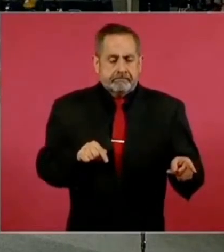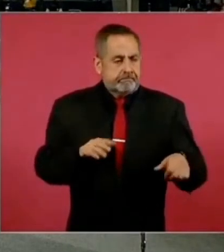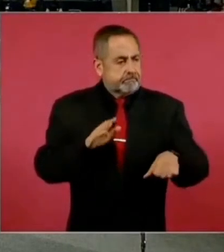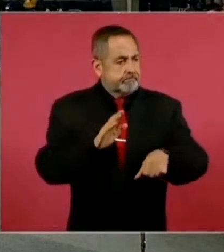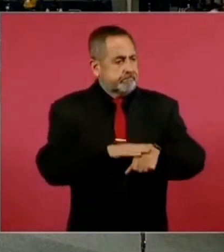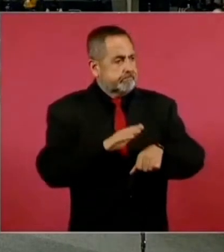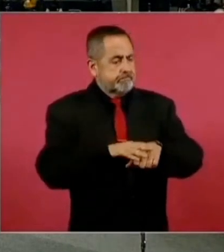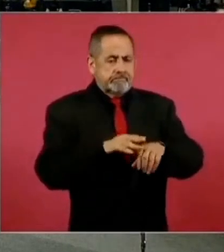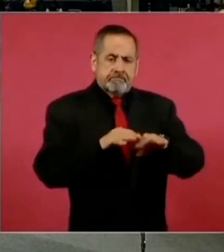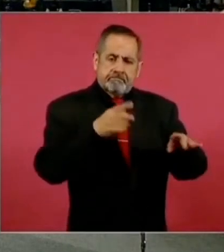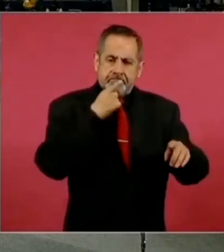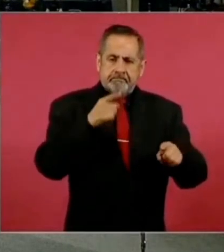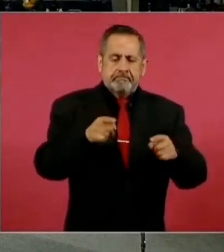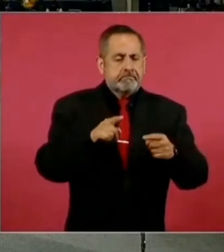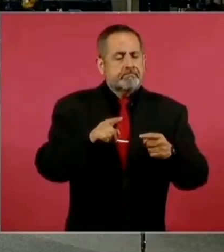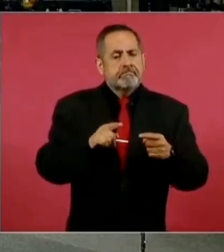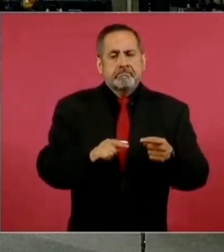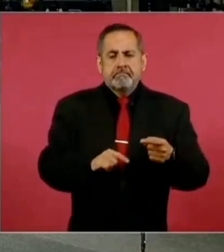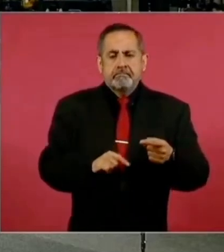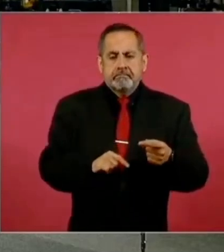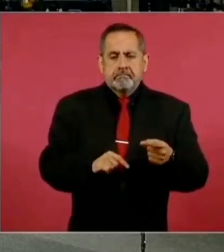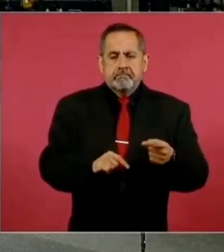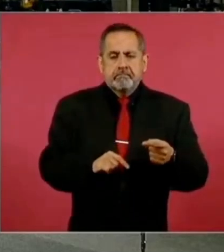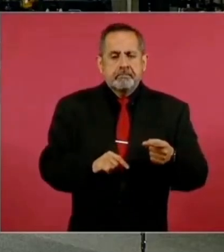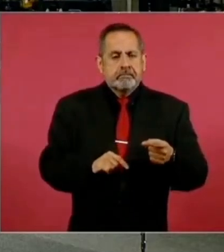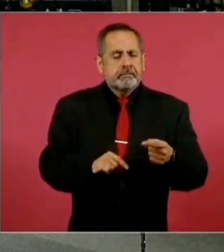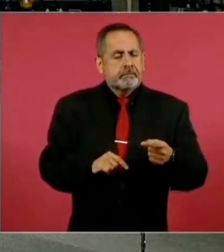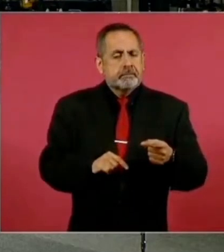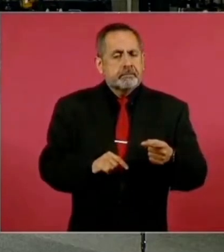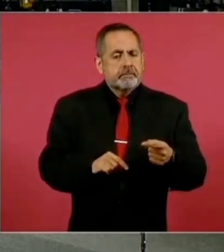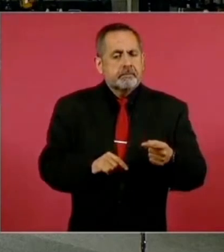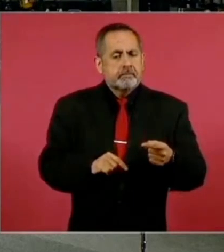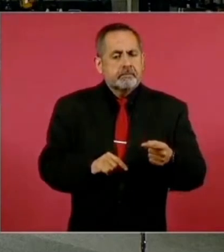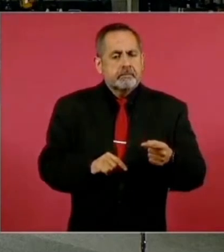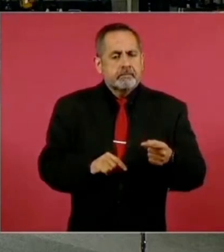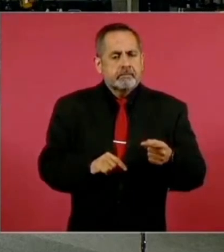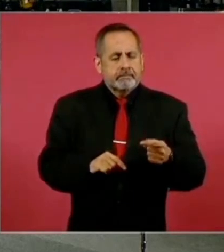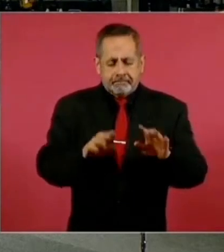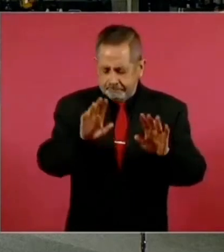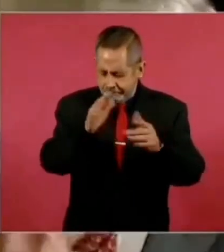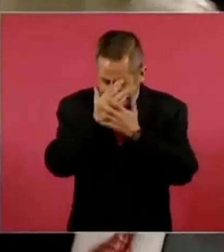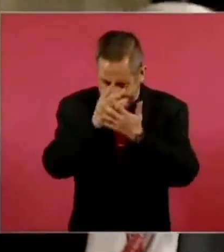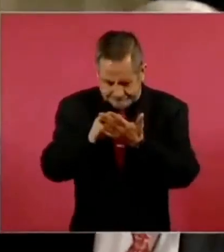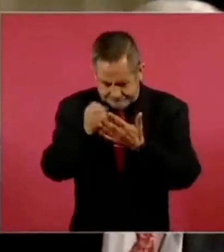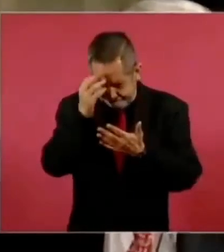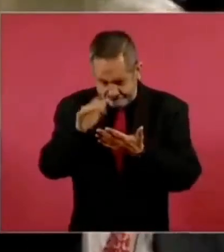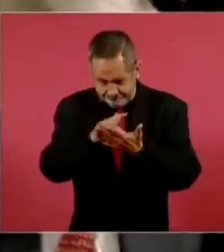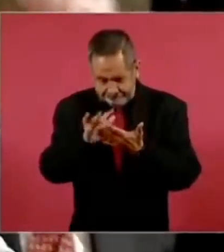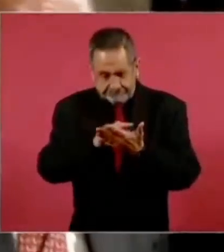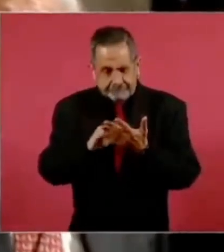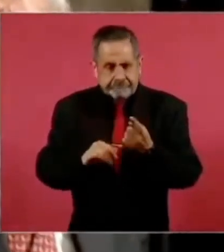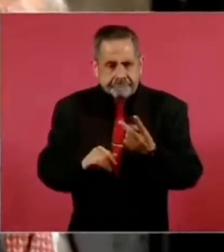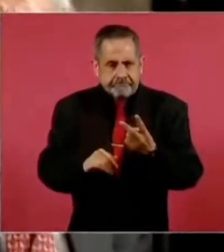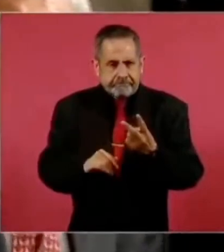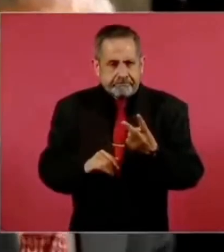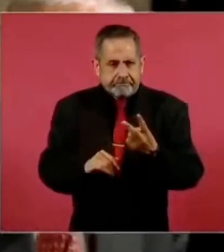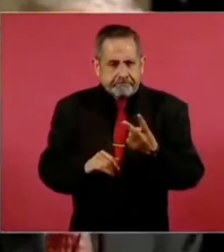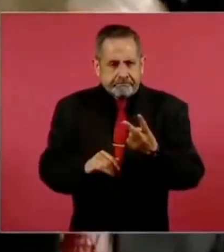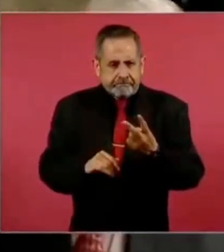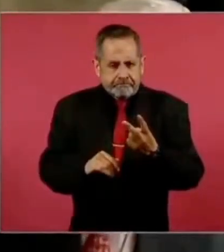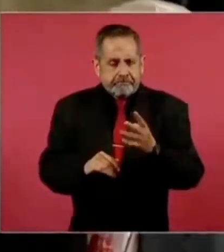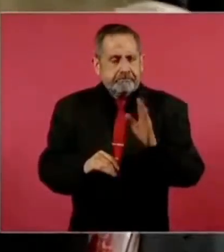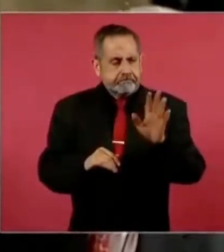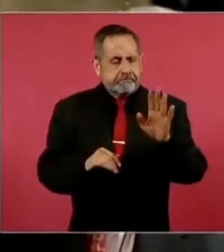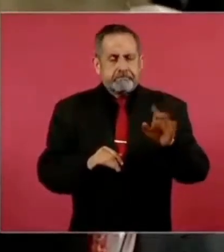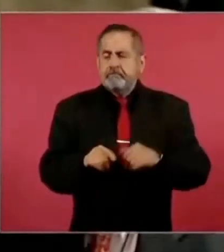que la Comisión